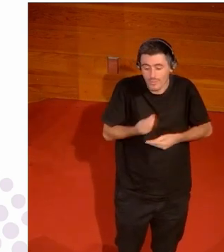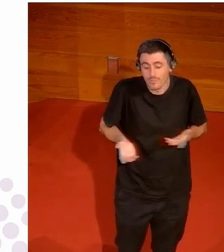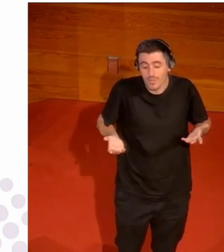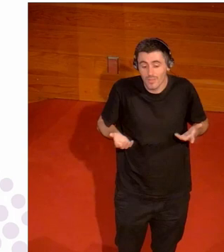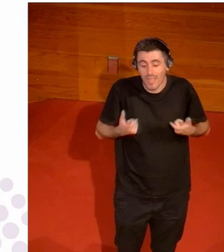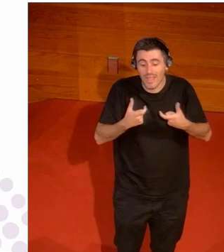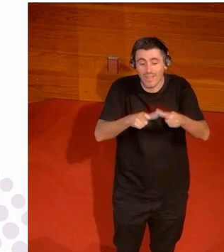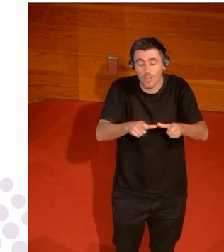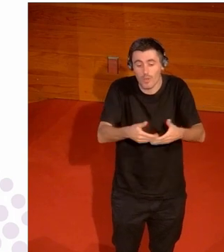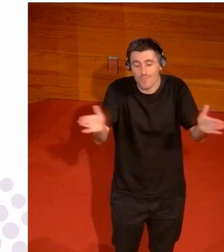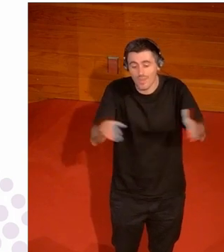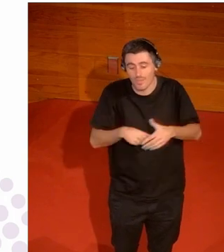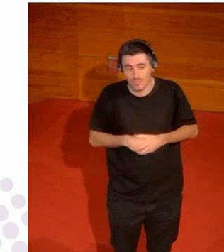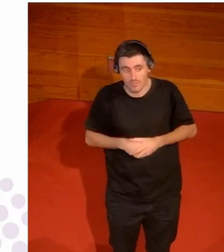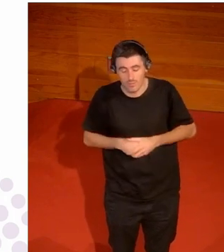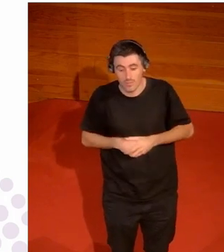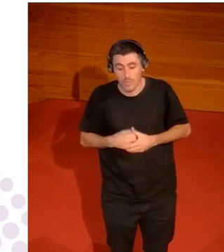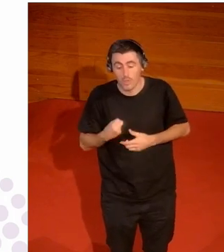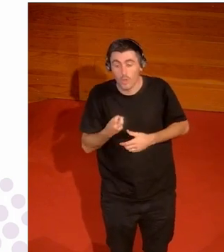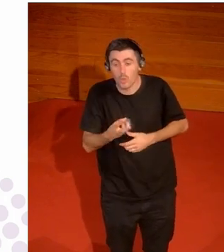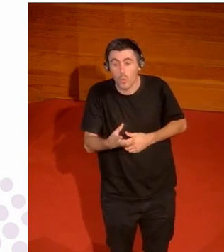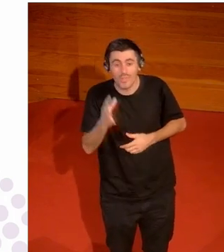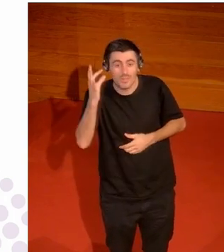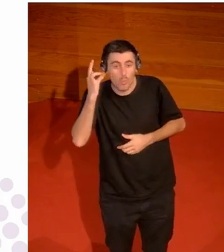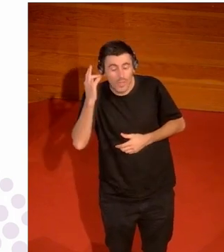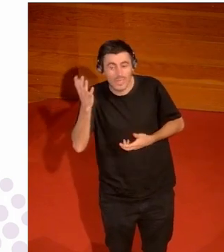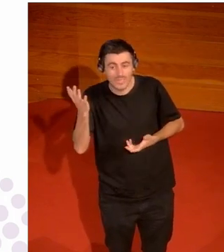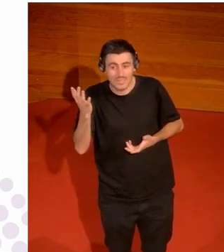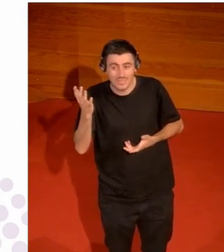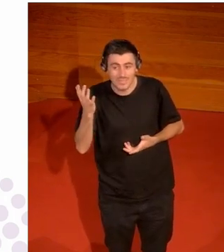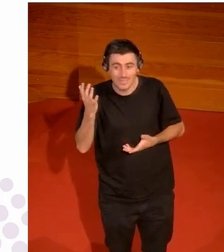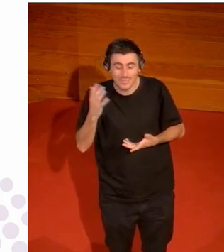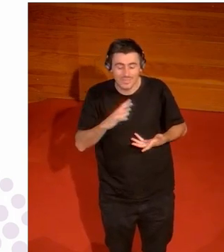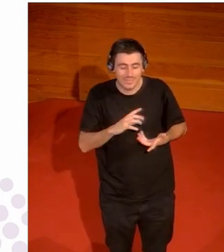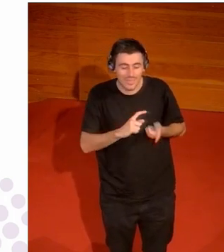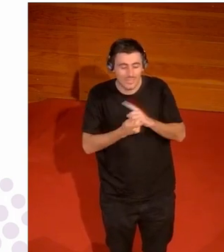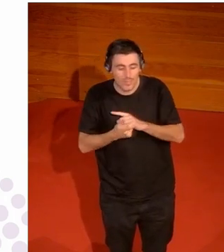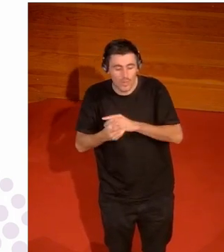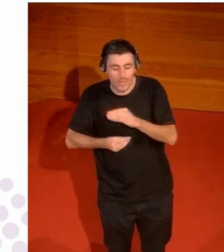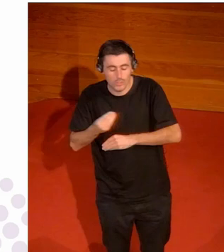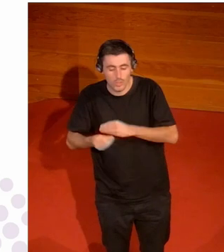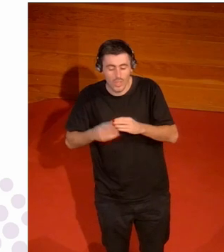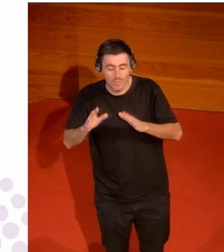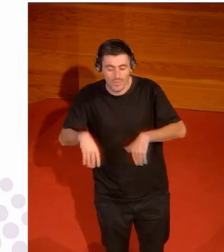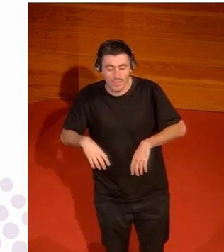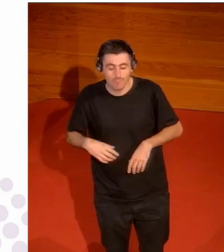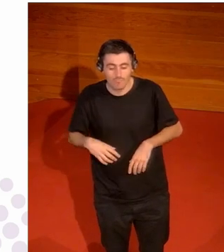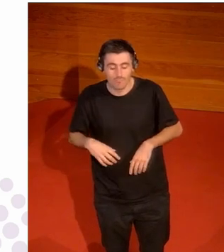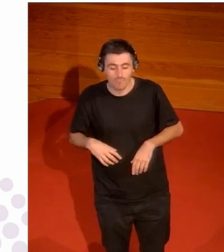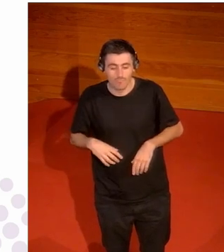categoría abierta ¿cuántas ¿cuántas mujeres que han hecho la transición están en esa competición? ¿va a haber